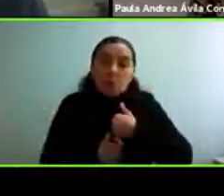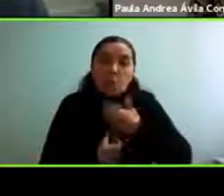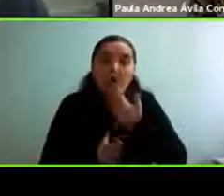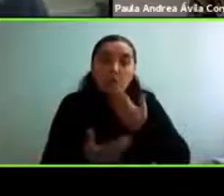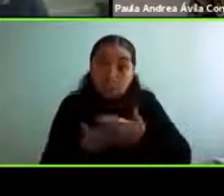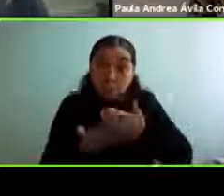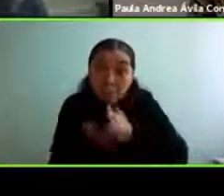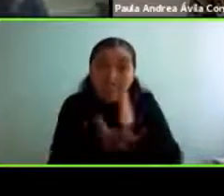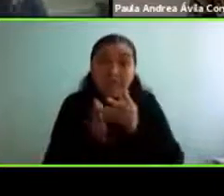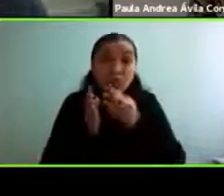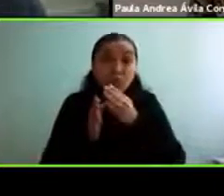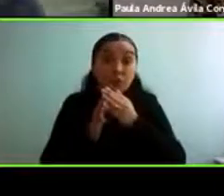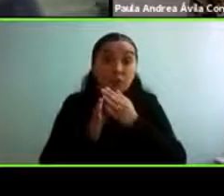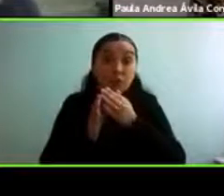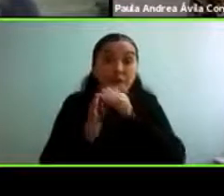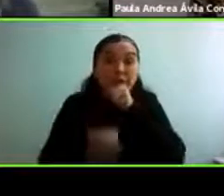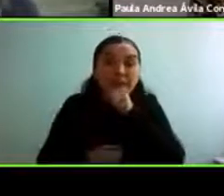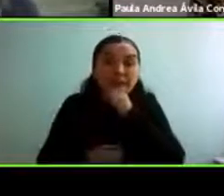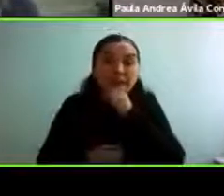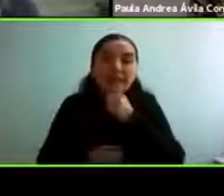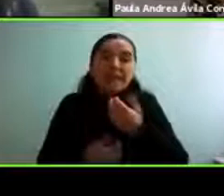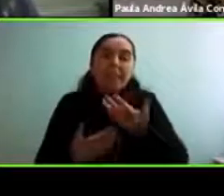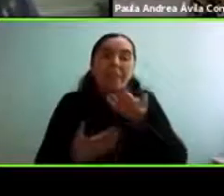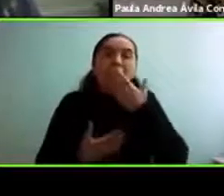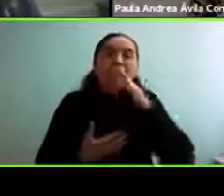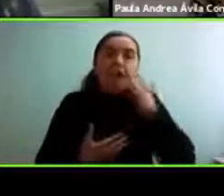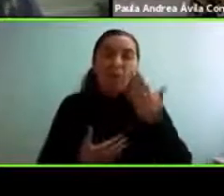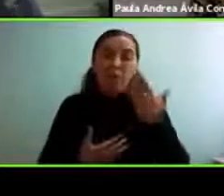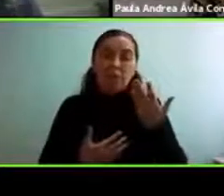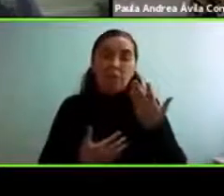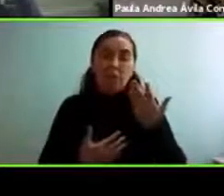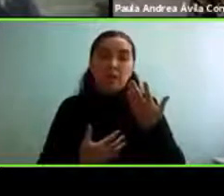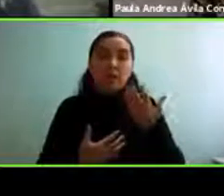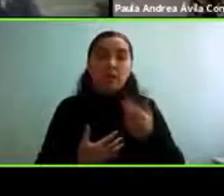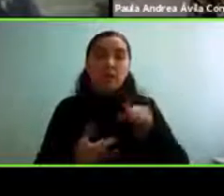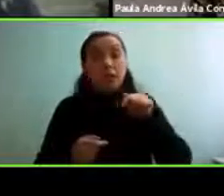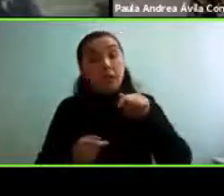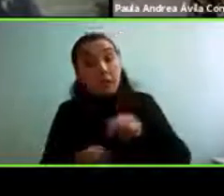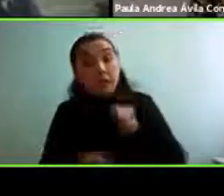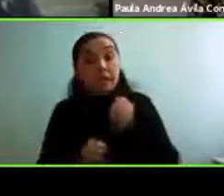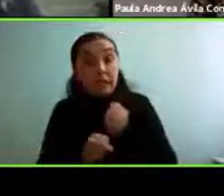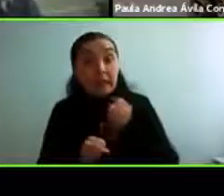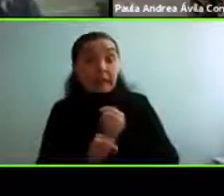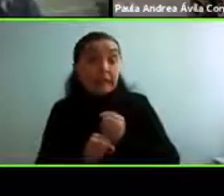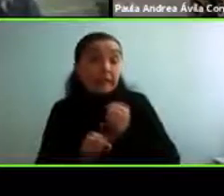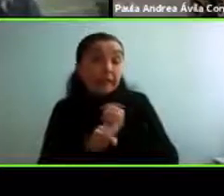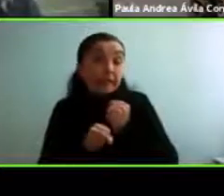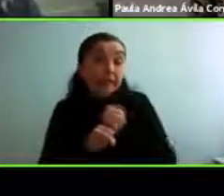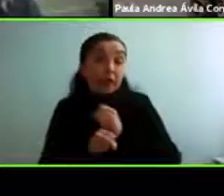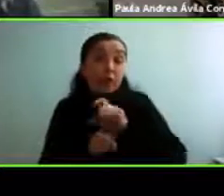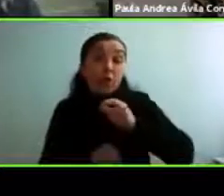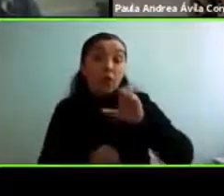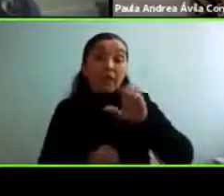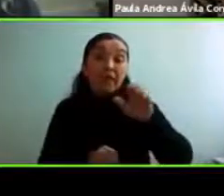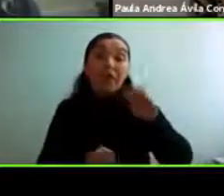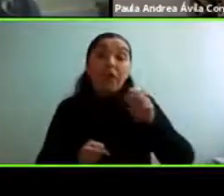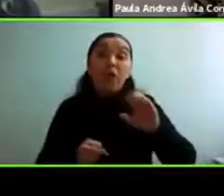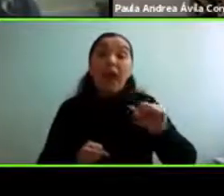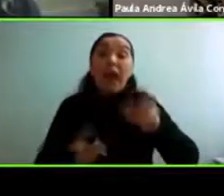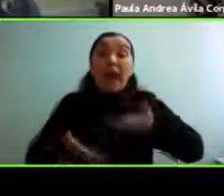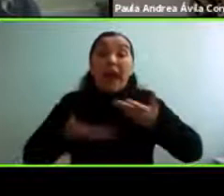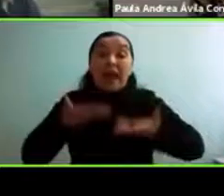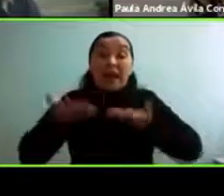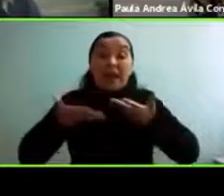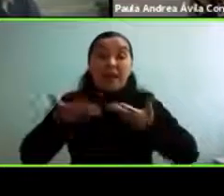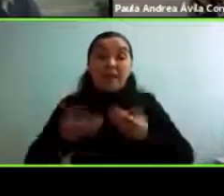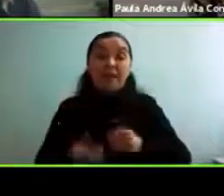va a mucho más amable y un poco en la tarea que se está haciendo de geroactivismo les quiero les quiero contar que tanto